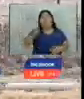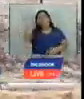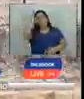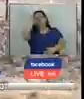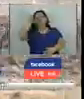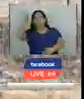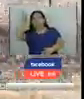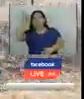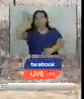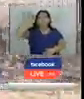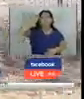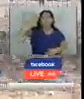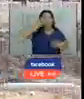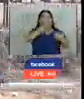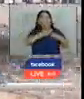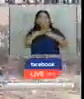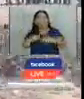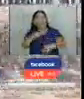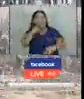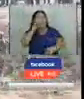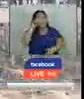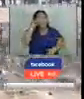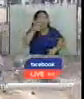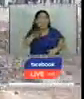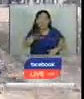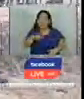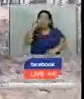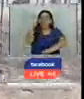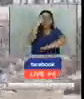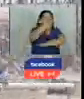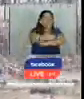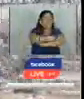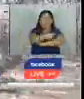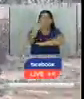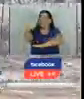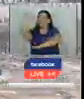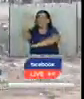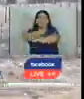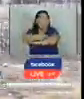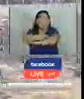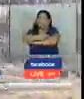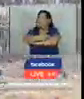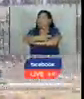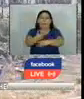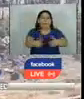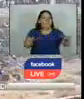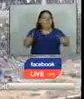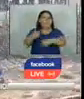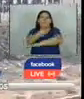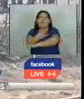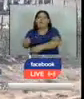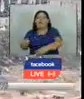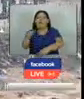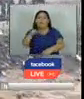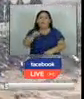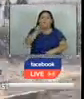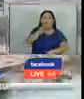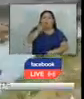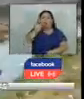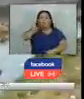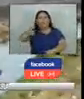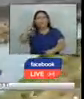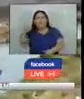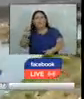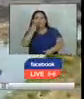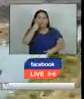prensa, posturas en las que han reiterado que los puertos terrestres se mantienen cerrados. Hay más de 24 mil elementos de la patrulla